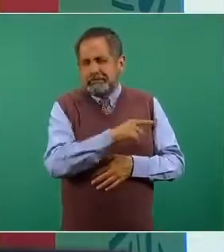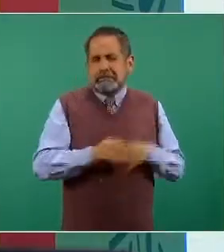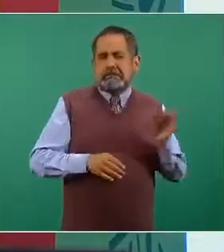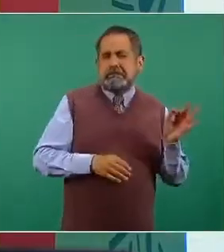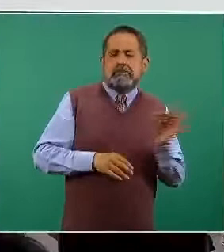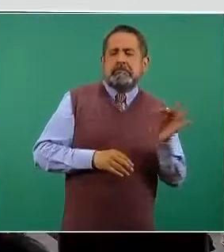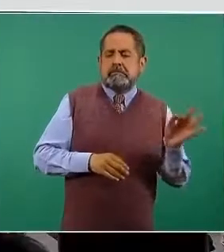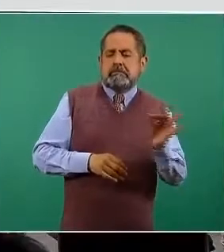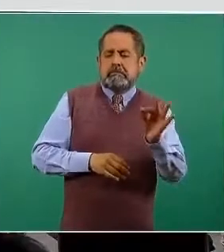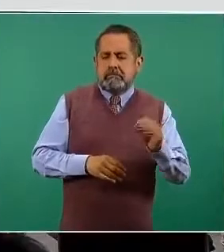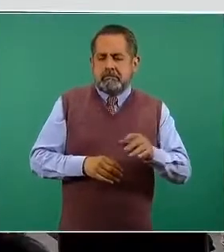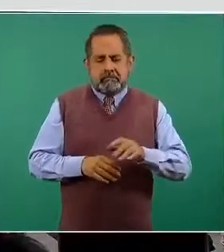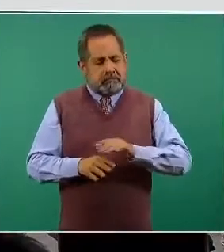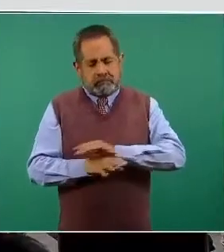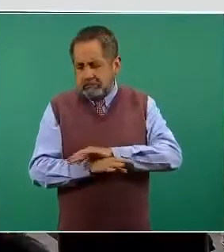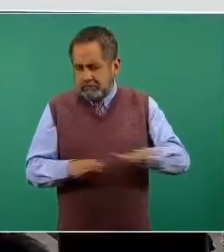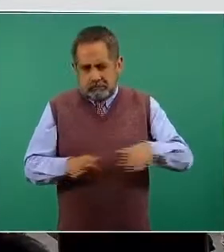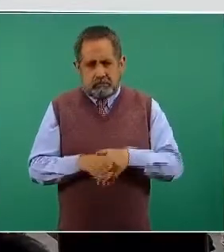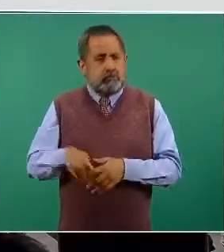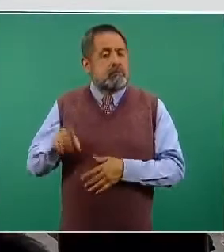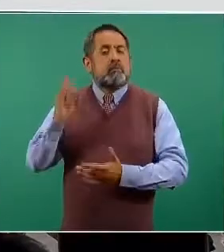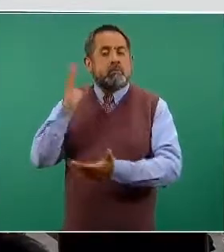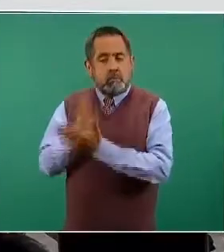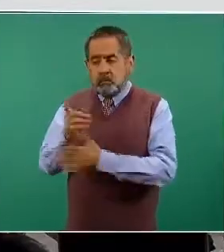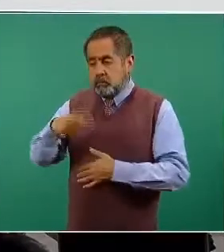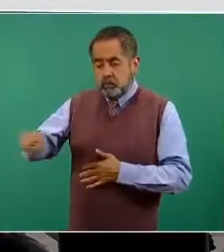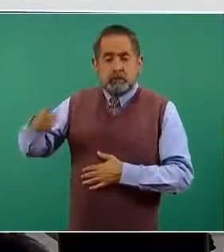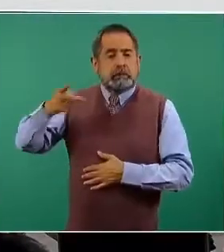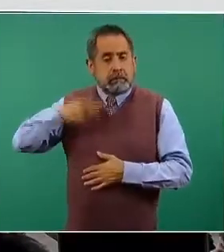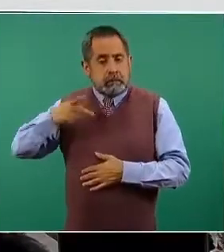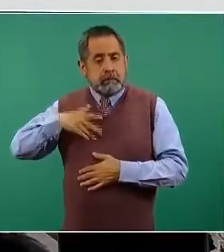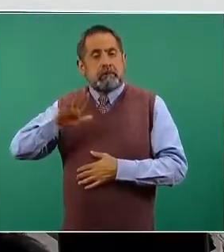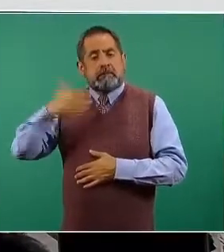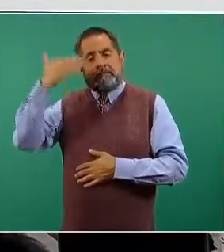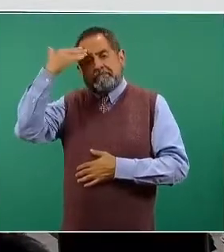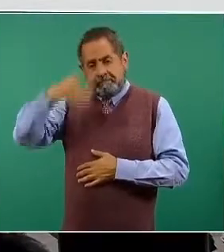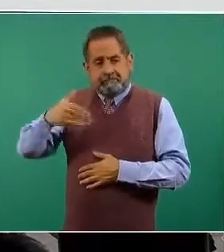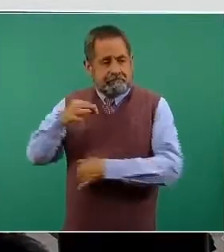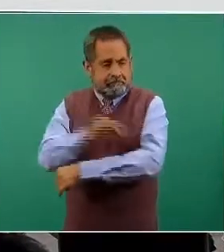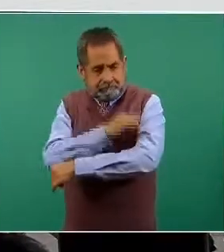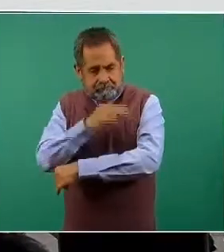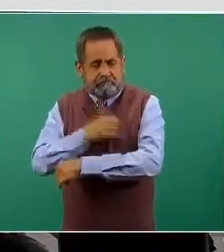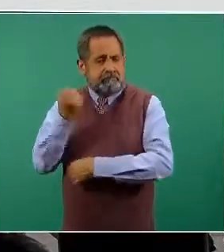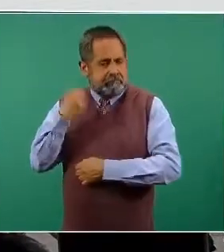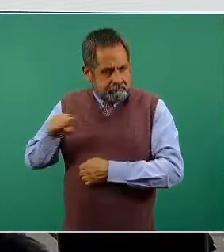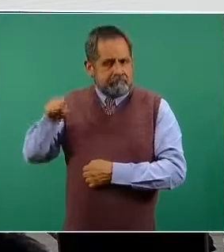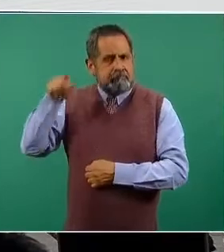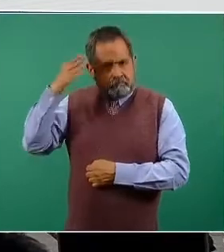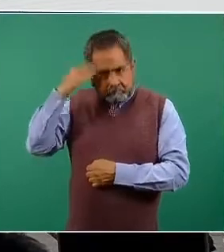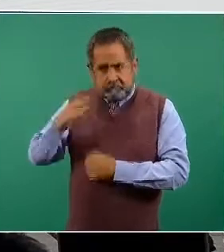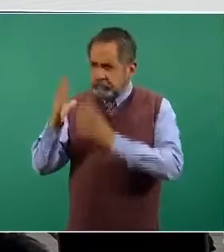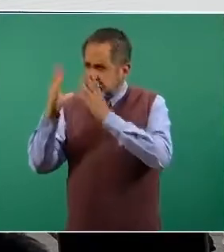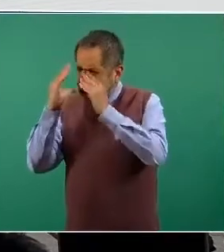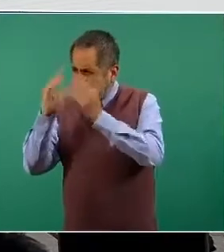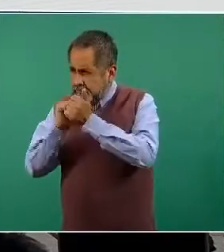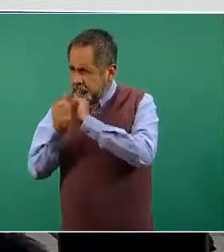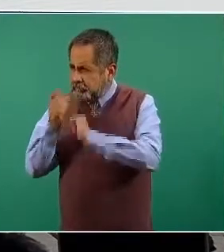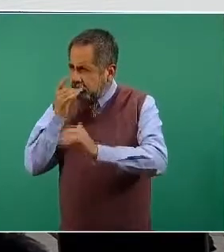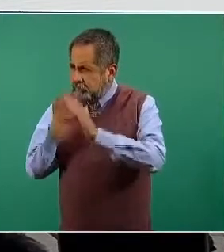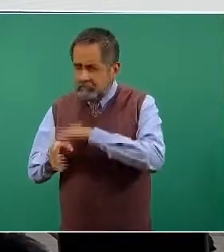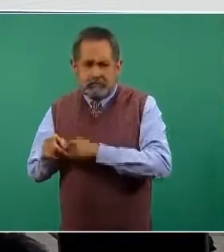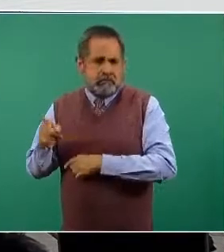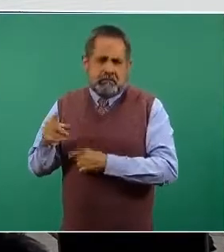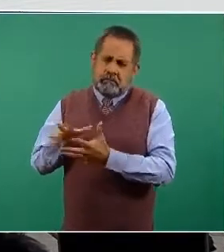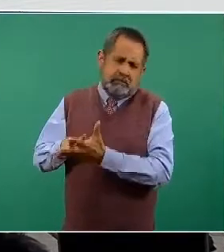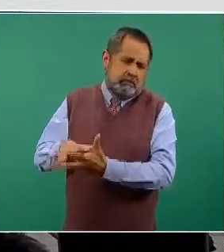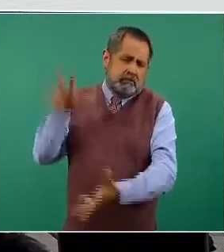para confundir. Solamente personal que tiene experiencia en vacunación, que ha sido capacitado, la gran mayoría llevan